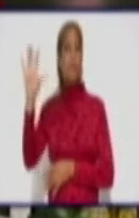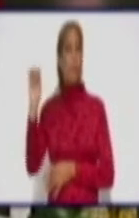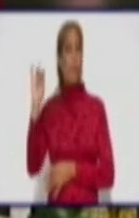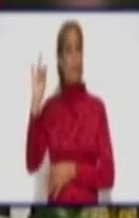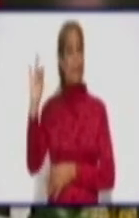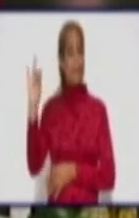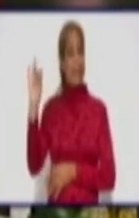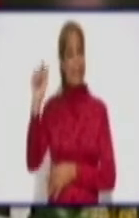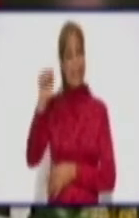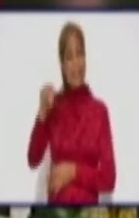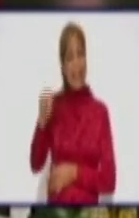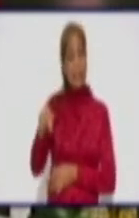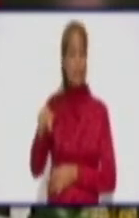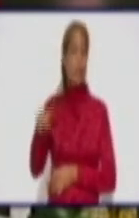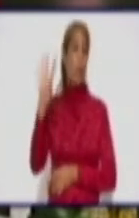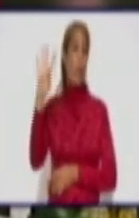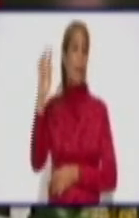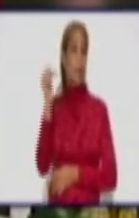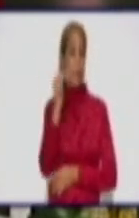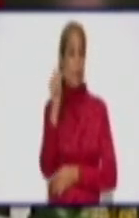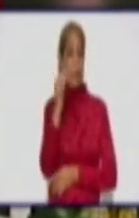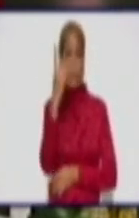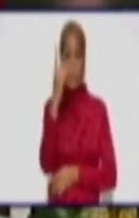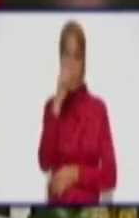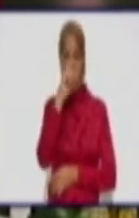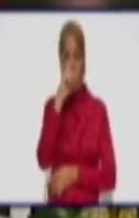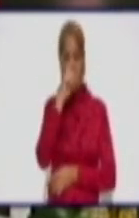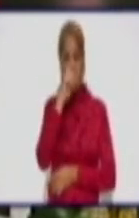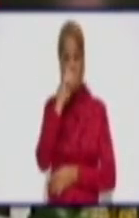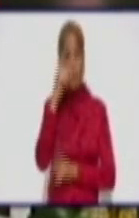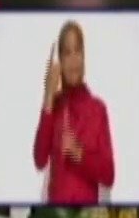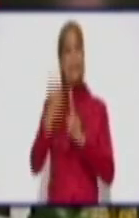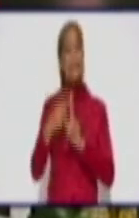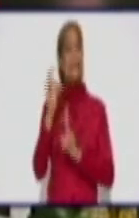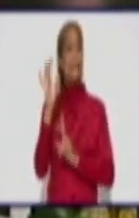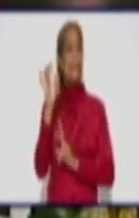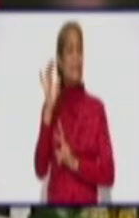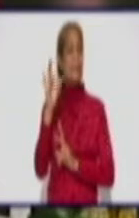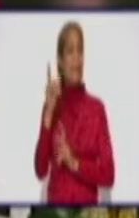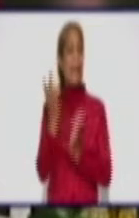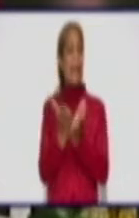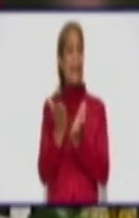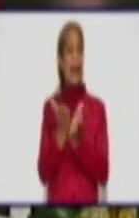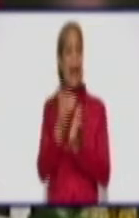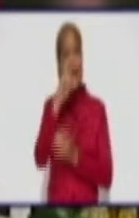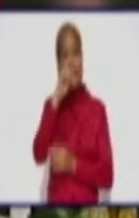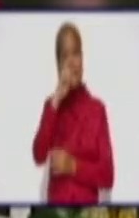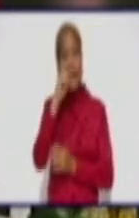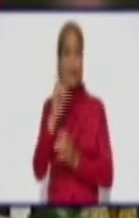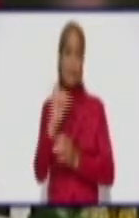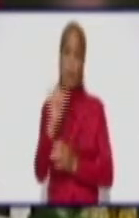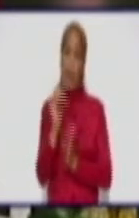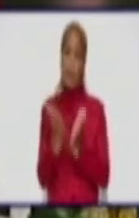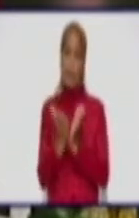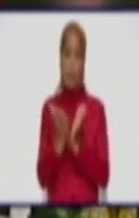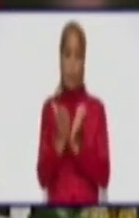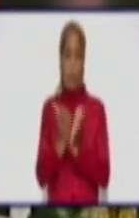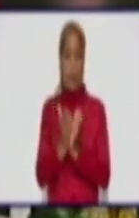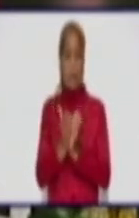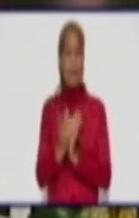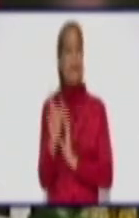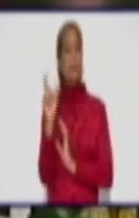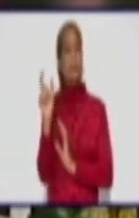4 menores de un año y 15 en la edad escolar. En las últimas 24 horas se